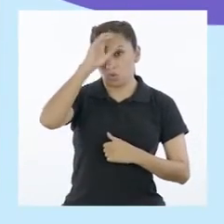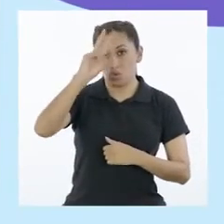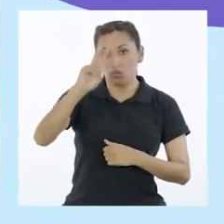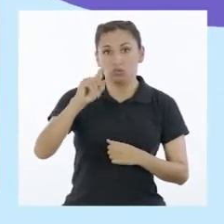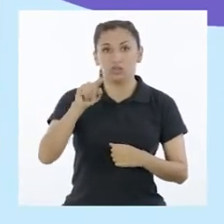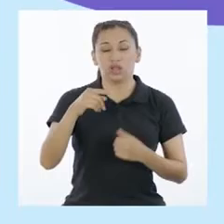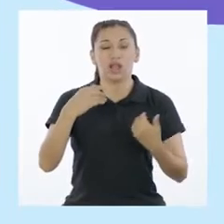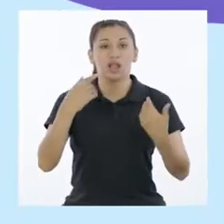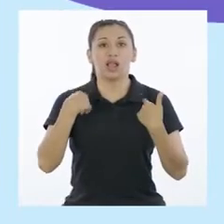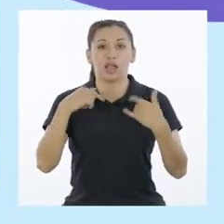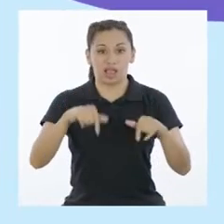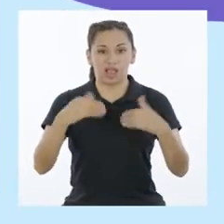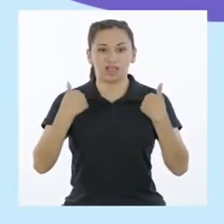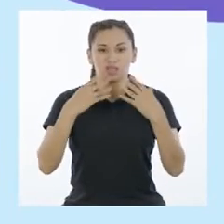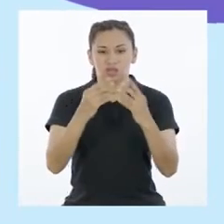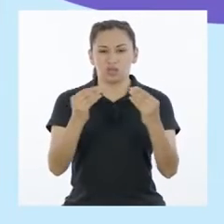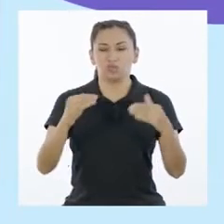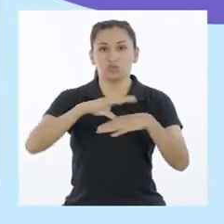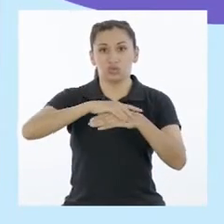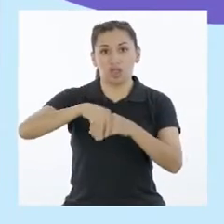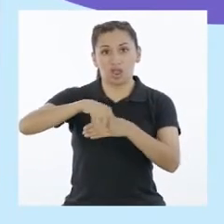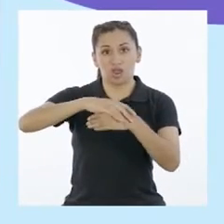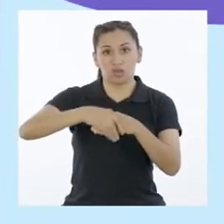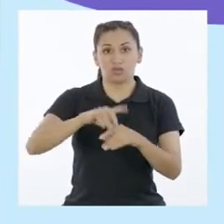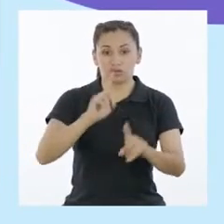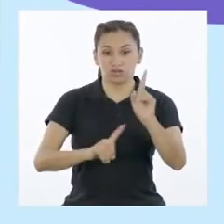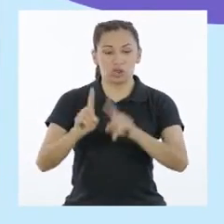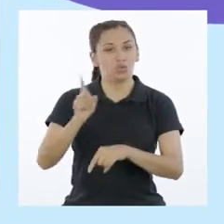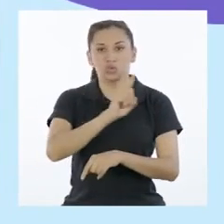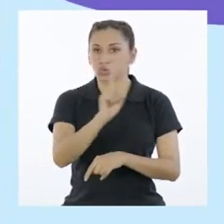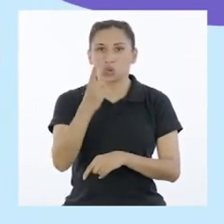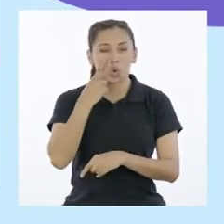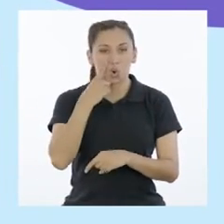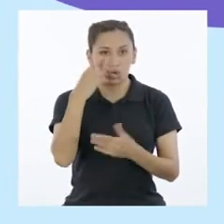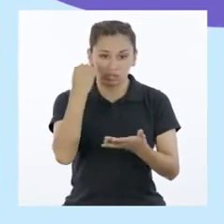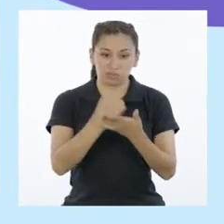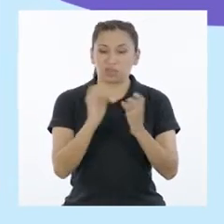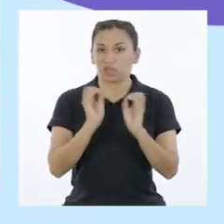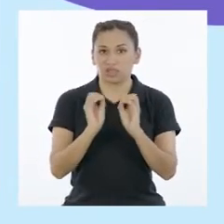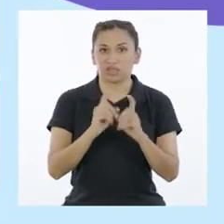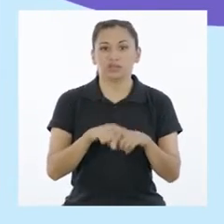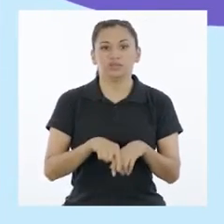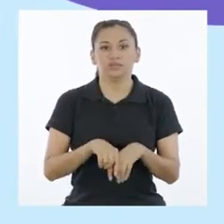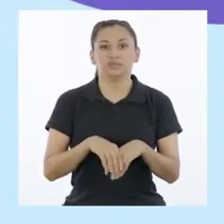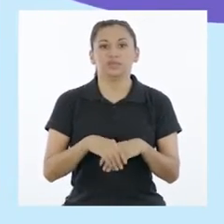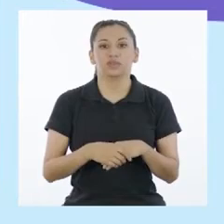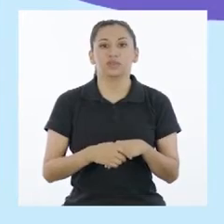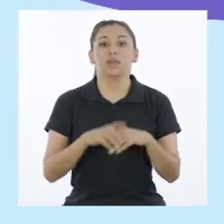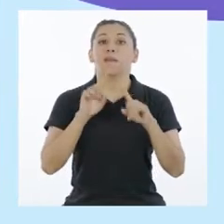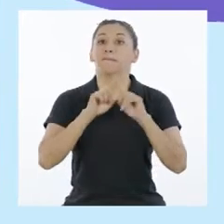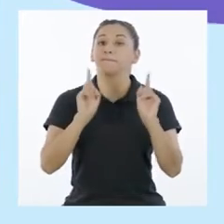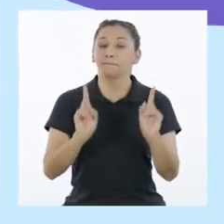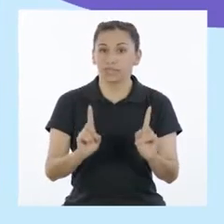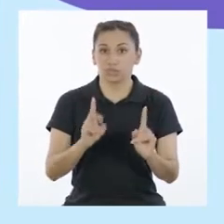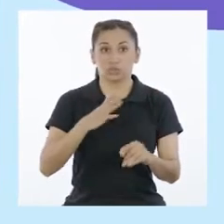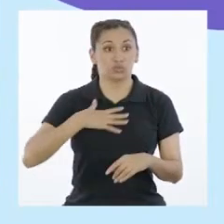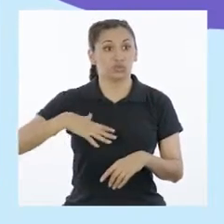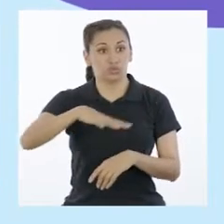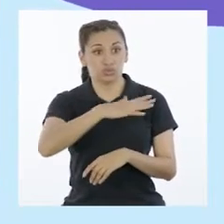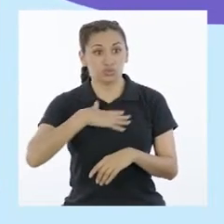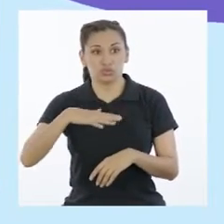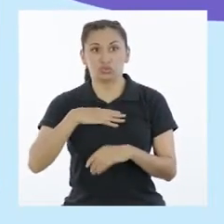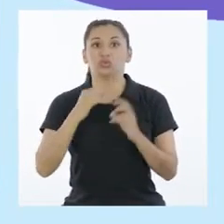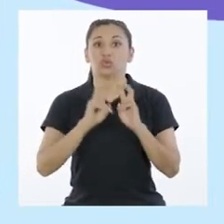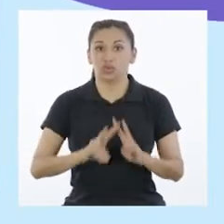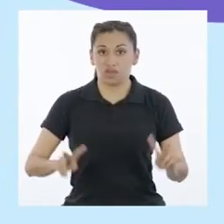Cusco y en mi tierra hay muchos restos arqueológicos. Algunos no son muy conocidos todavía fuera de mi región. Pero